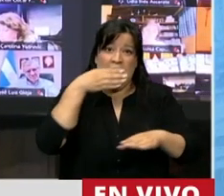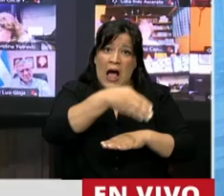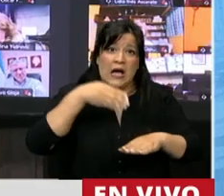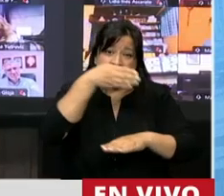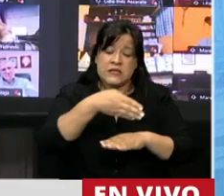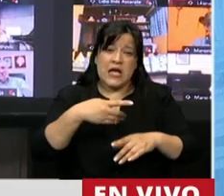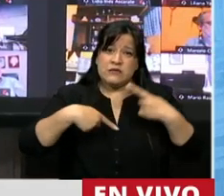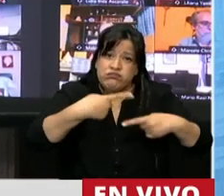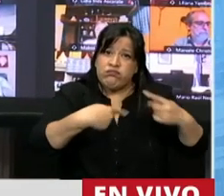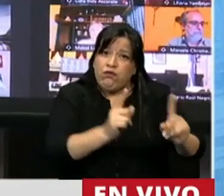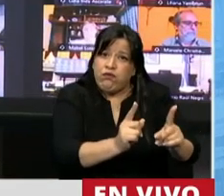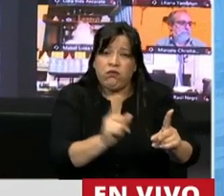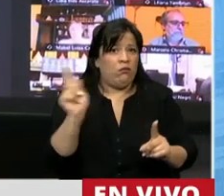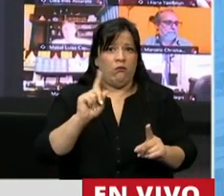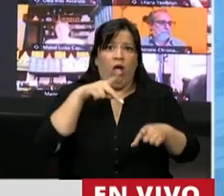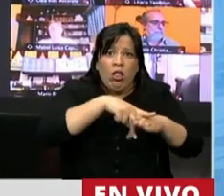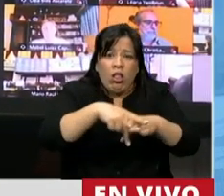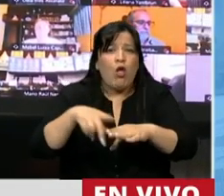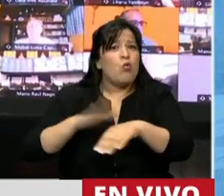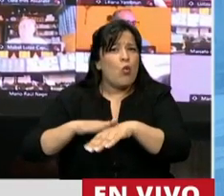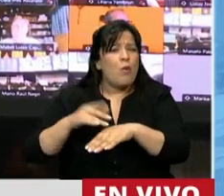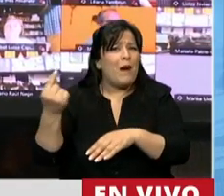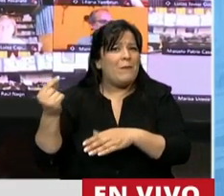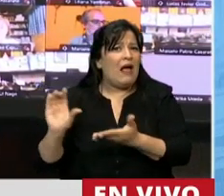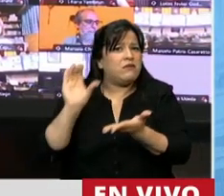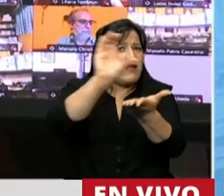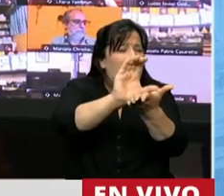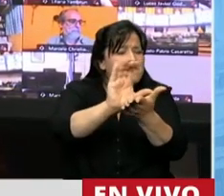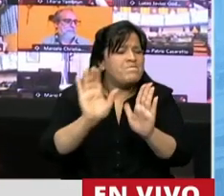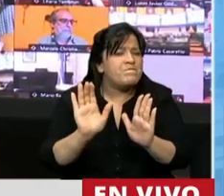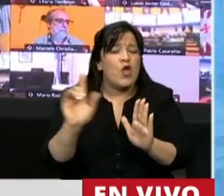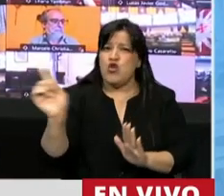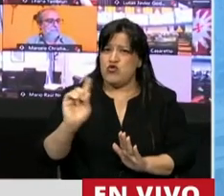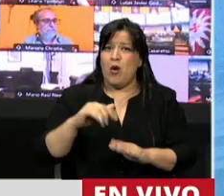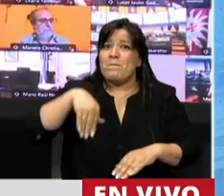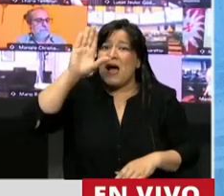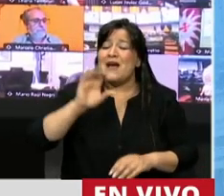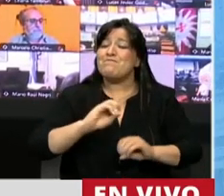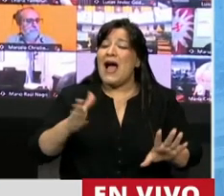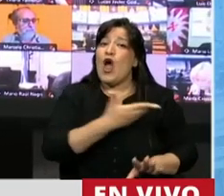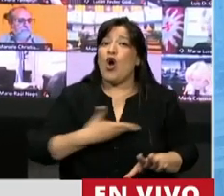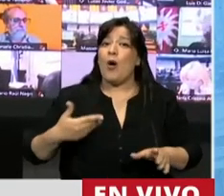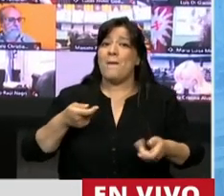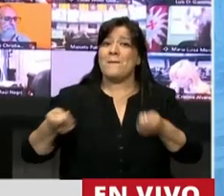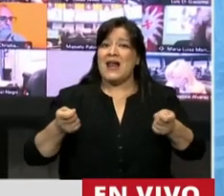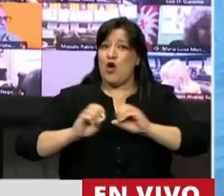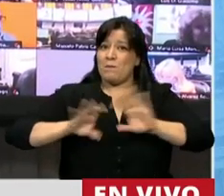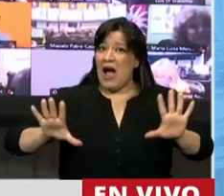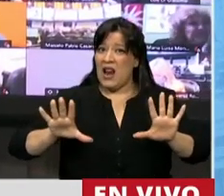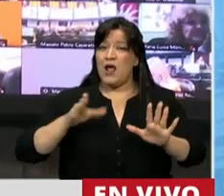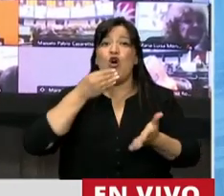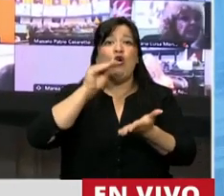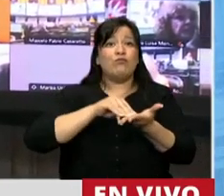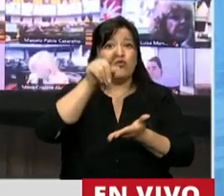regular. ¿Es esto un problema de la coparticipación? No totalmente, es un problema de un mal gobierno, de un gobierno